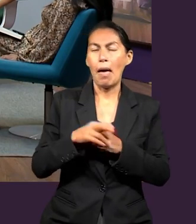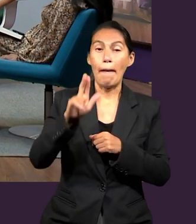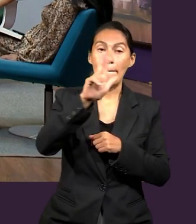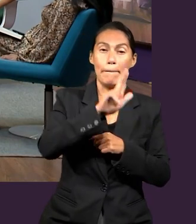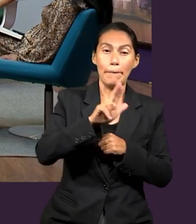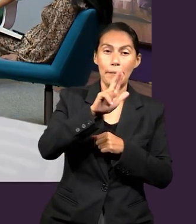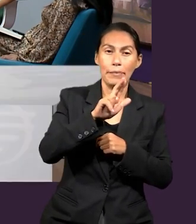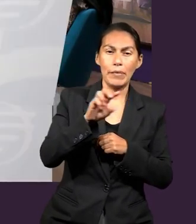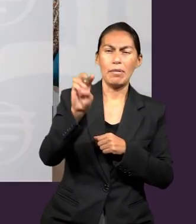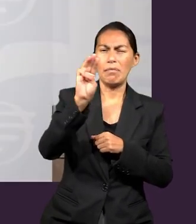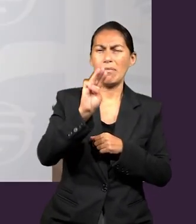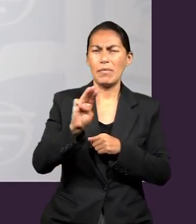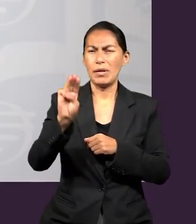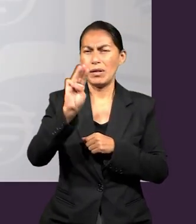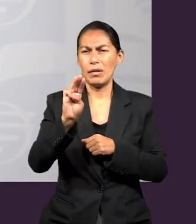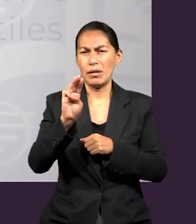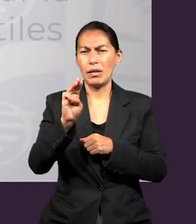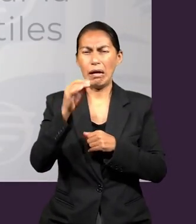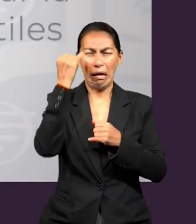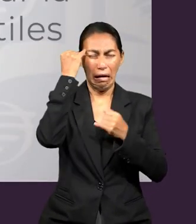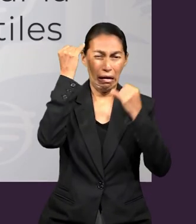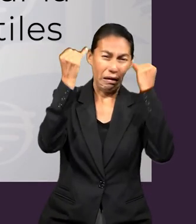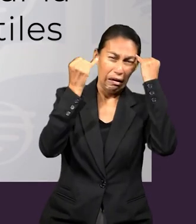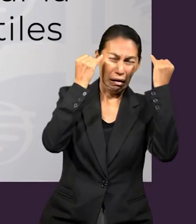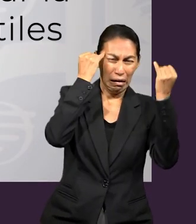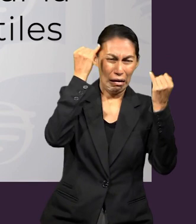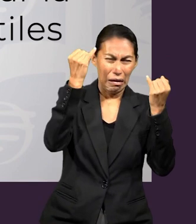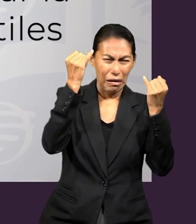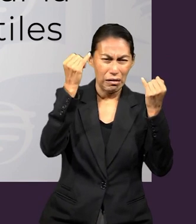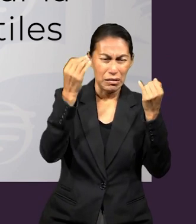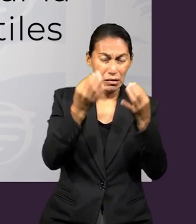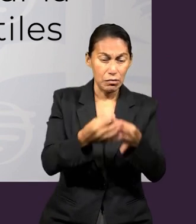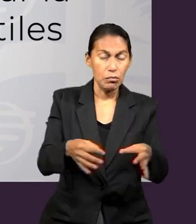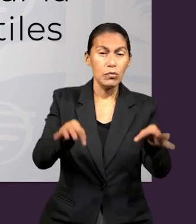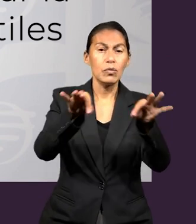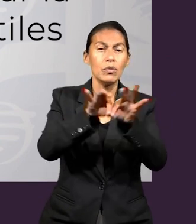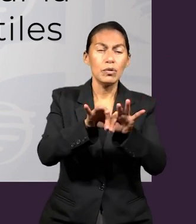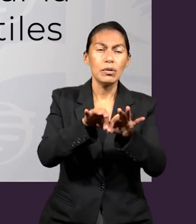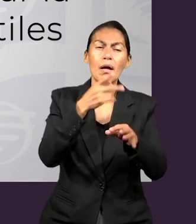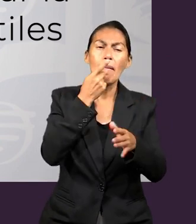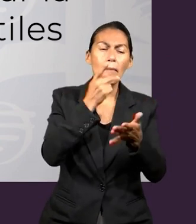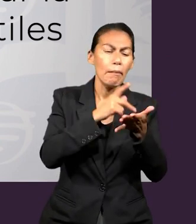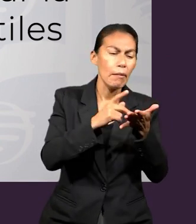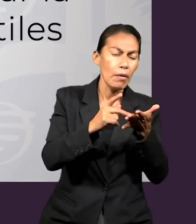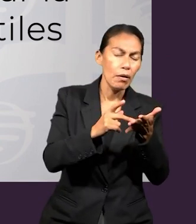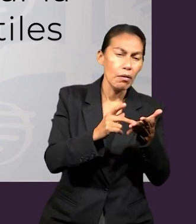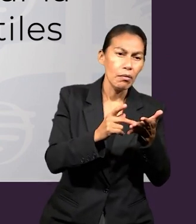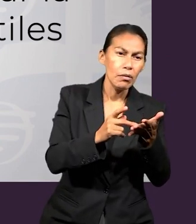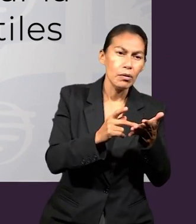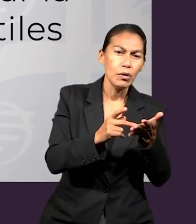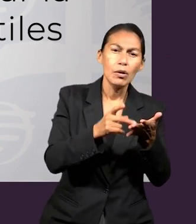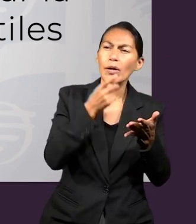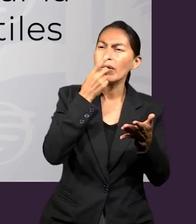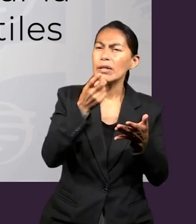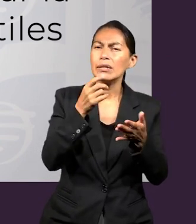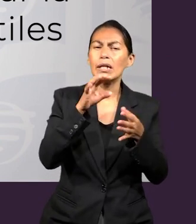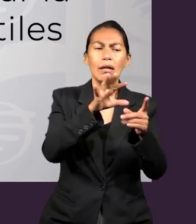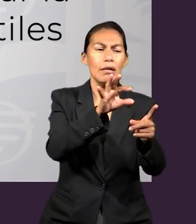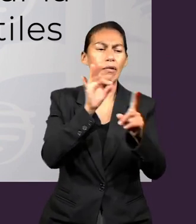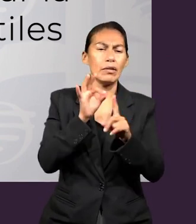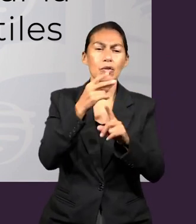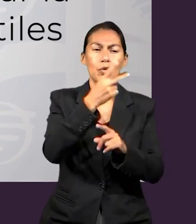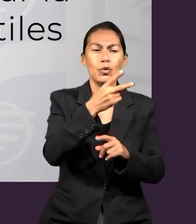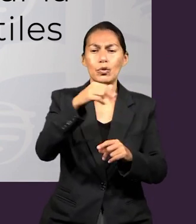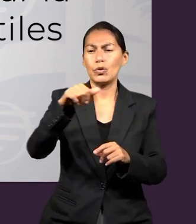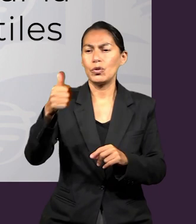En lo que acabamos de mencionar el martes y el miércoles, ¿Qué conjunto de imágenes destacadas utiliza